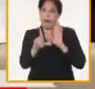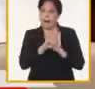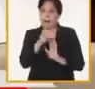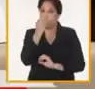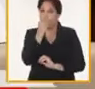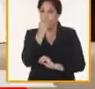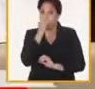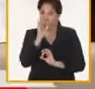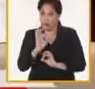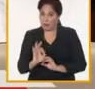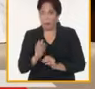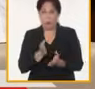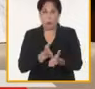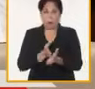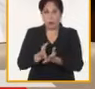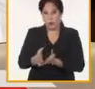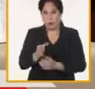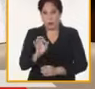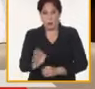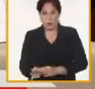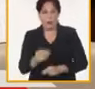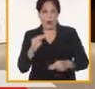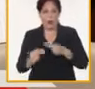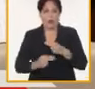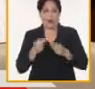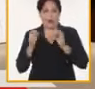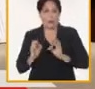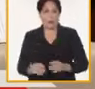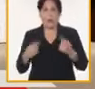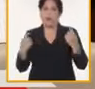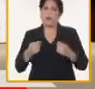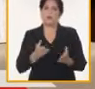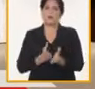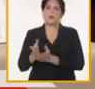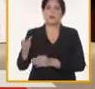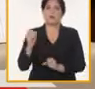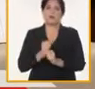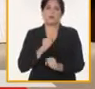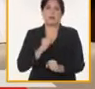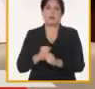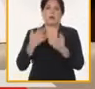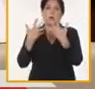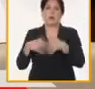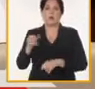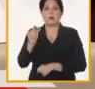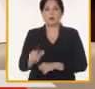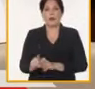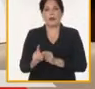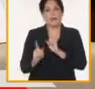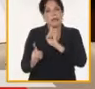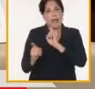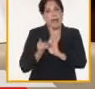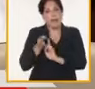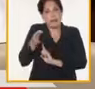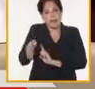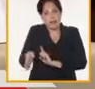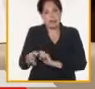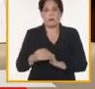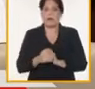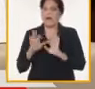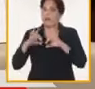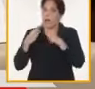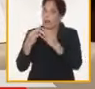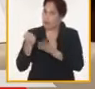se siga o se desarrolle, tenemos que continuar trabajando con los productores, pero no solo con los productores, sino con sus